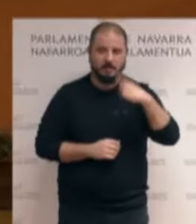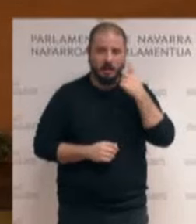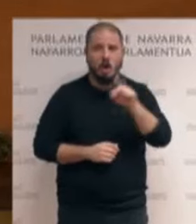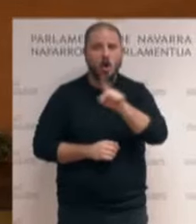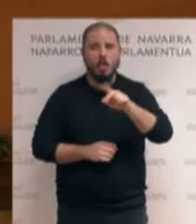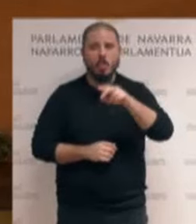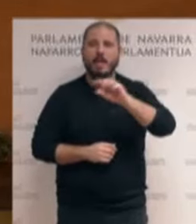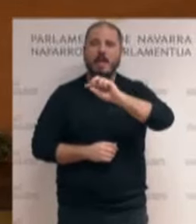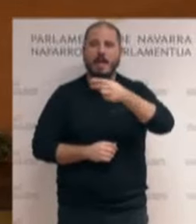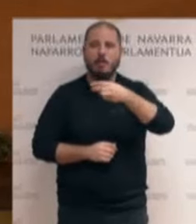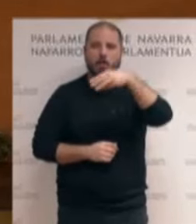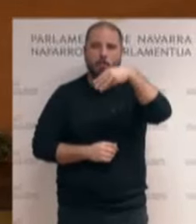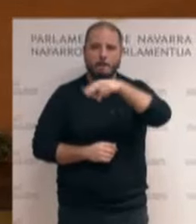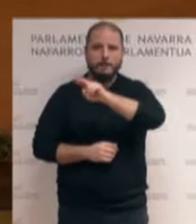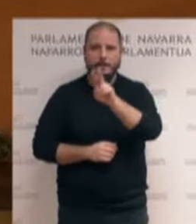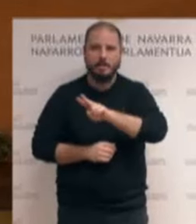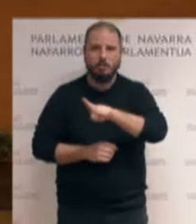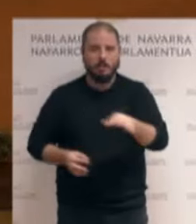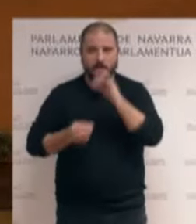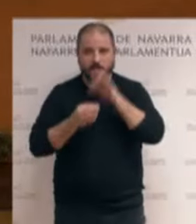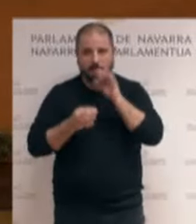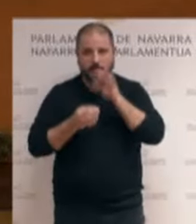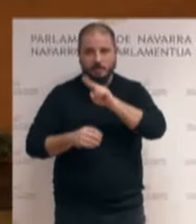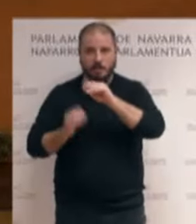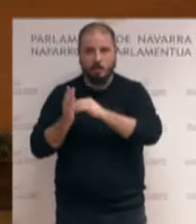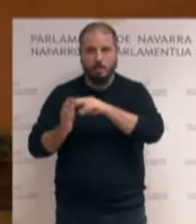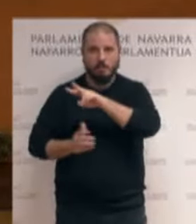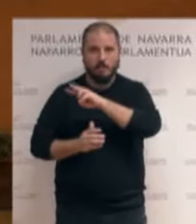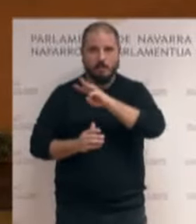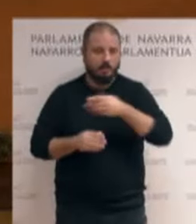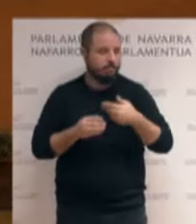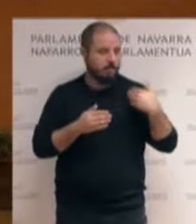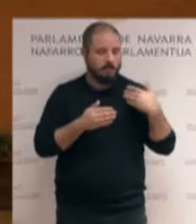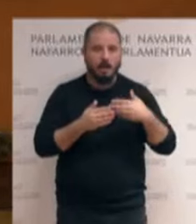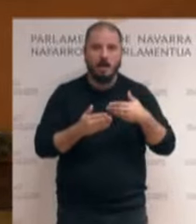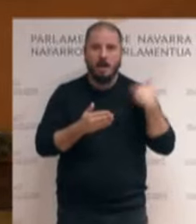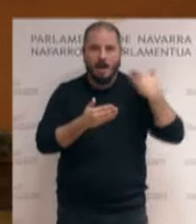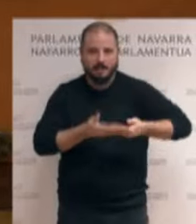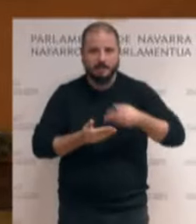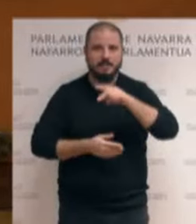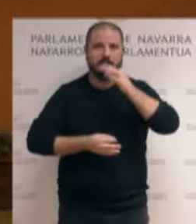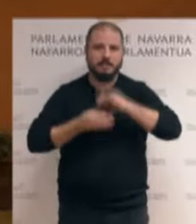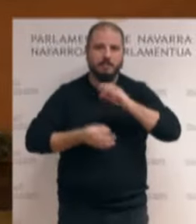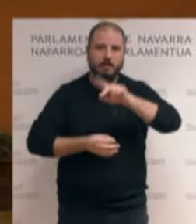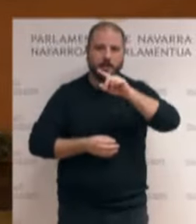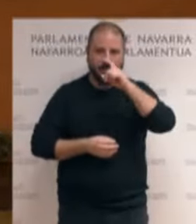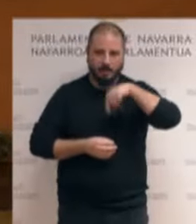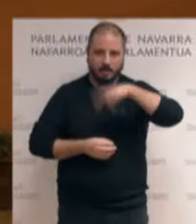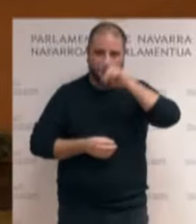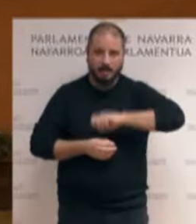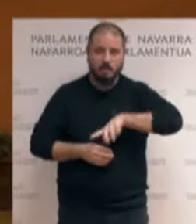Y desde septiembre del año 2023 a septiembre de este año ha subido de media un 5,6%.